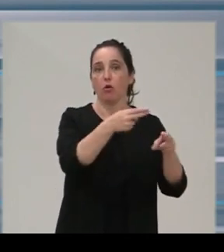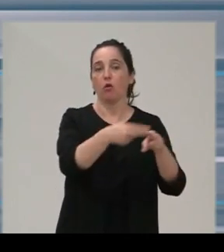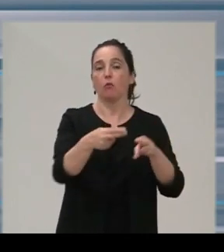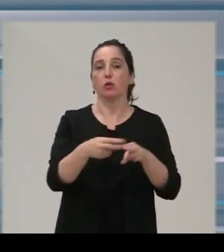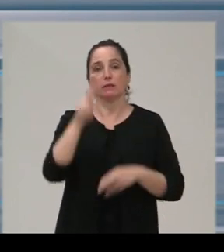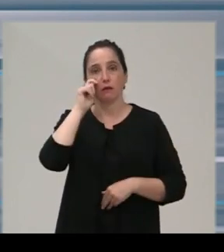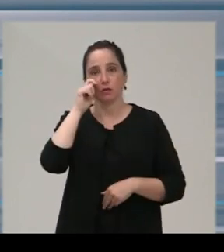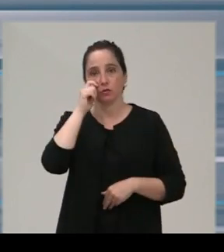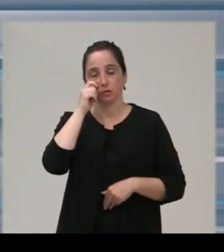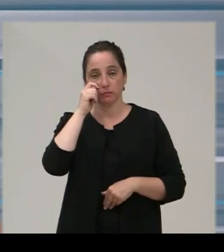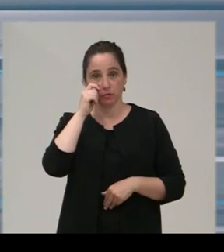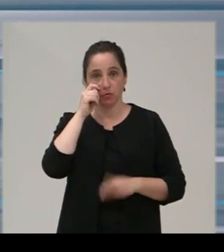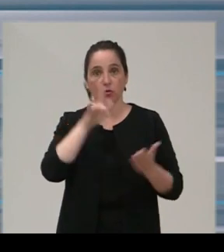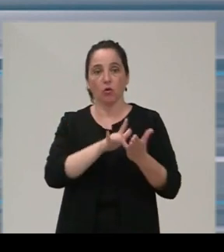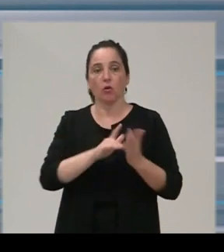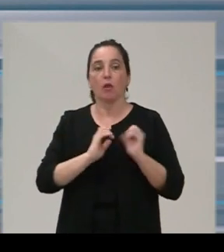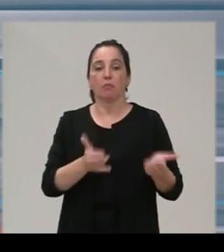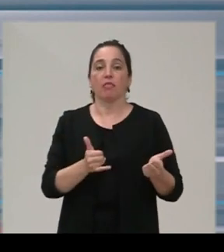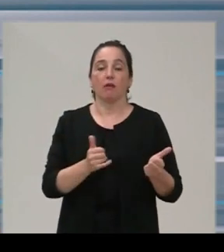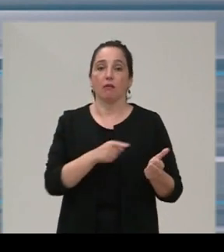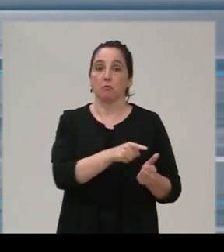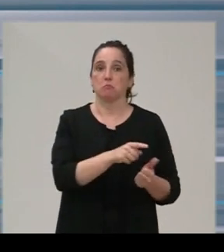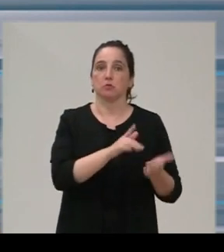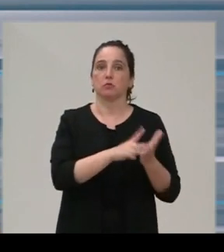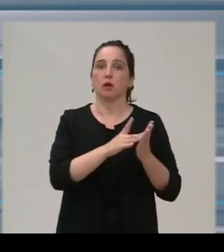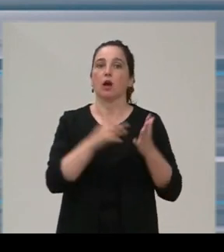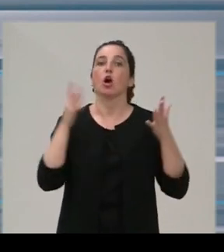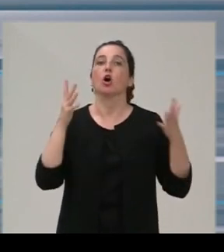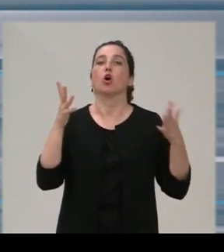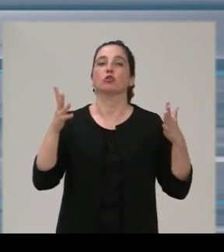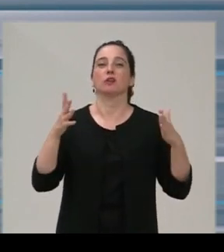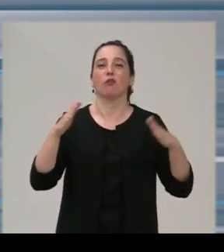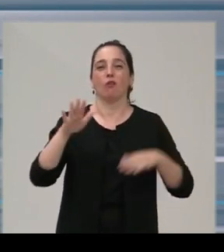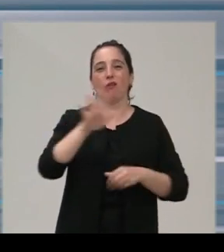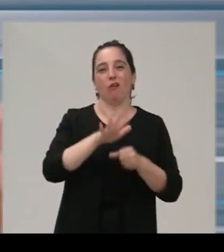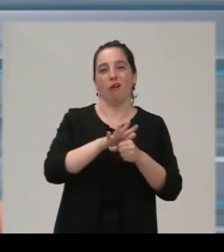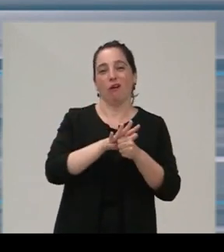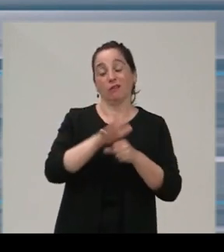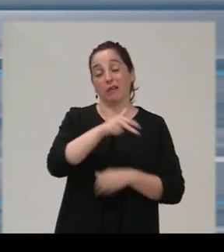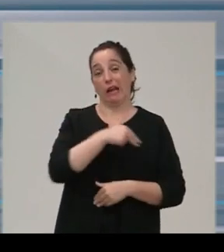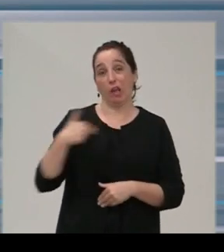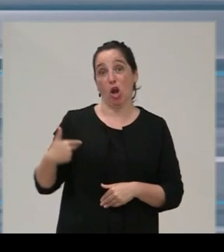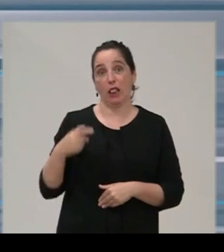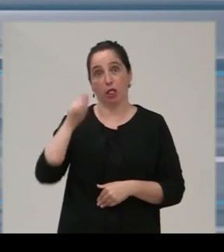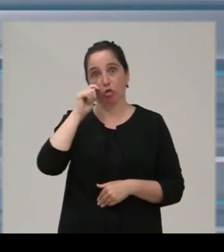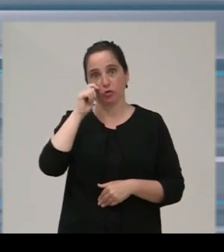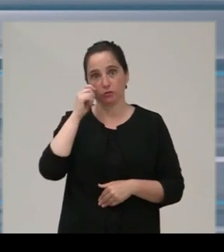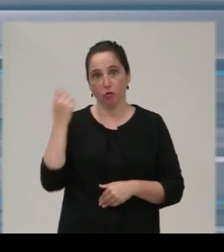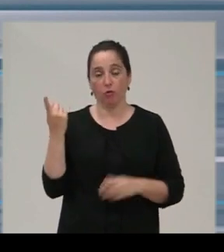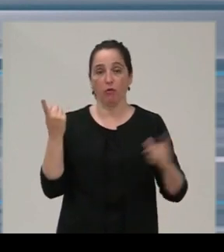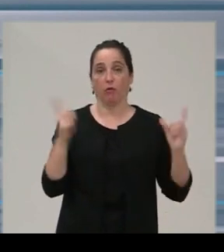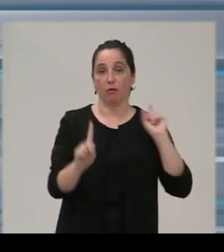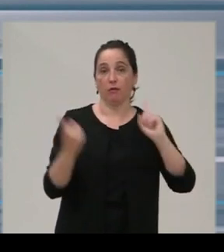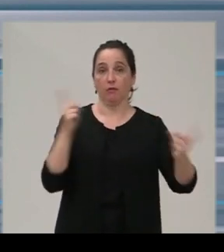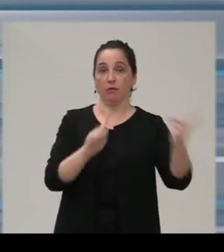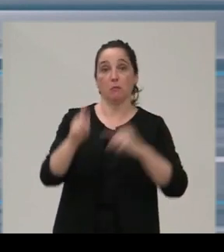turística regional mediante la puesta en marcha del Consejo Regional del Turismo, en el que estarán representados los principales